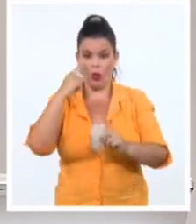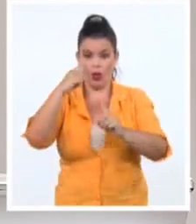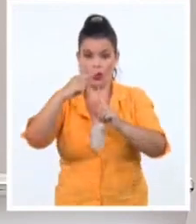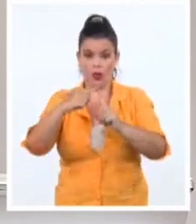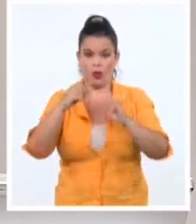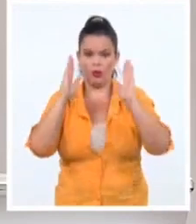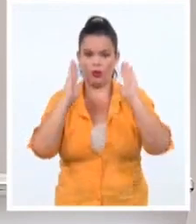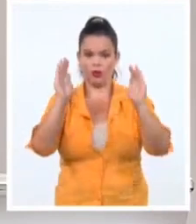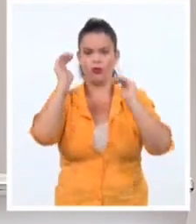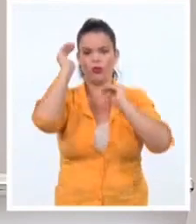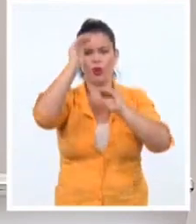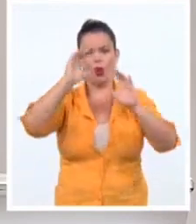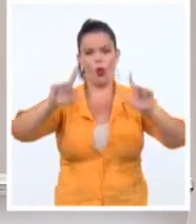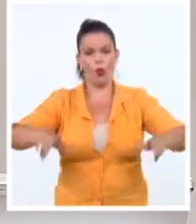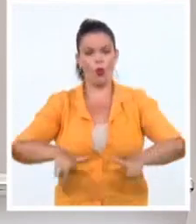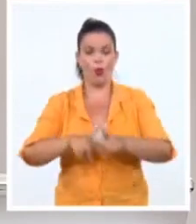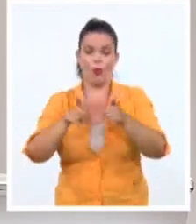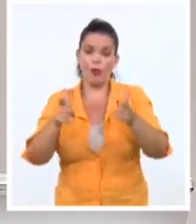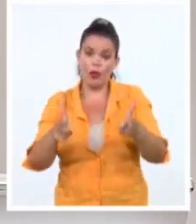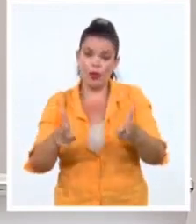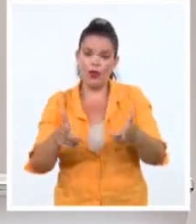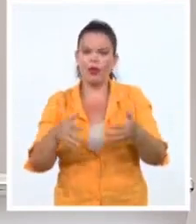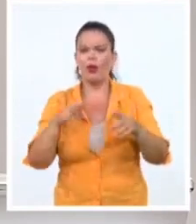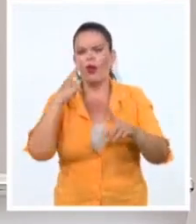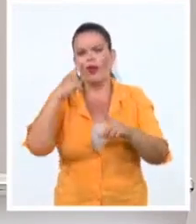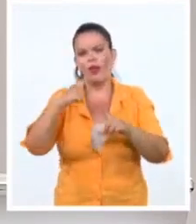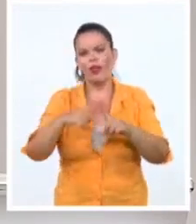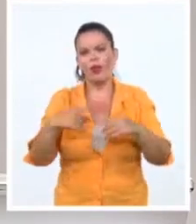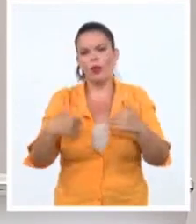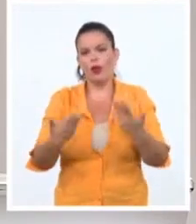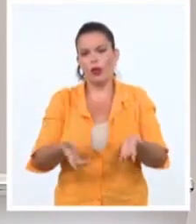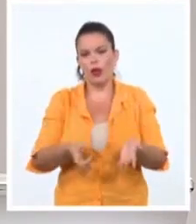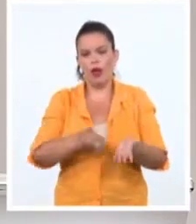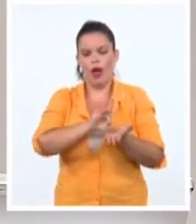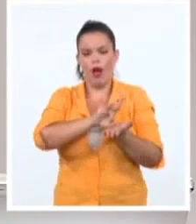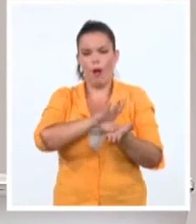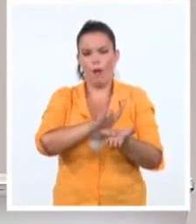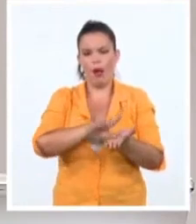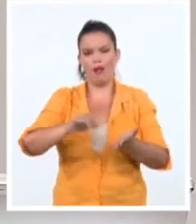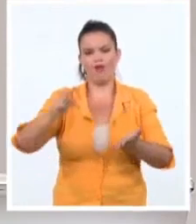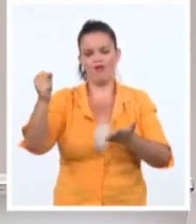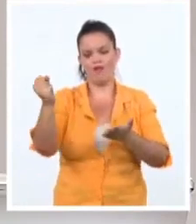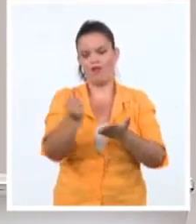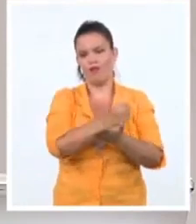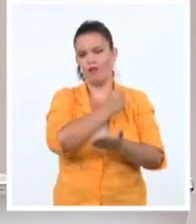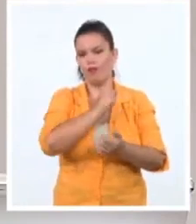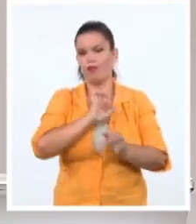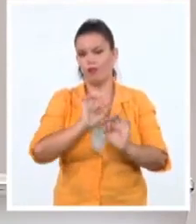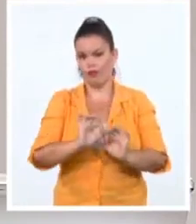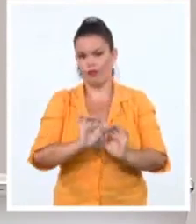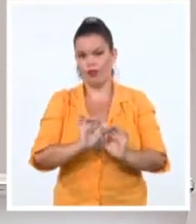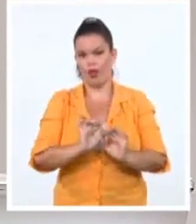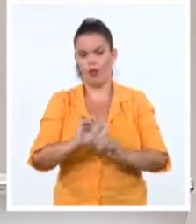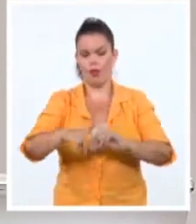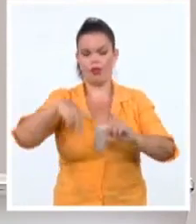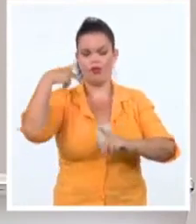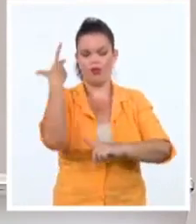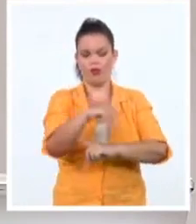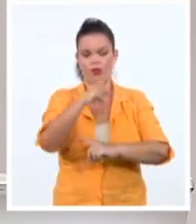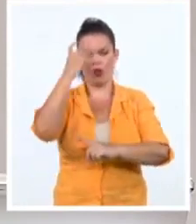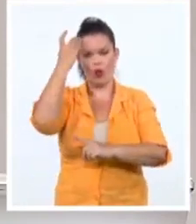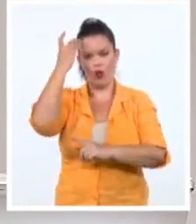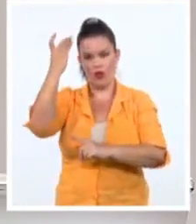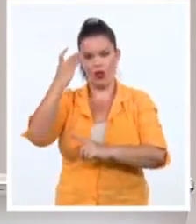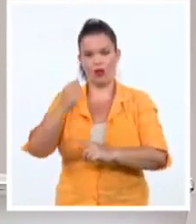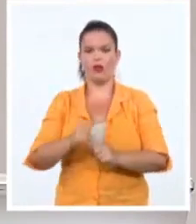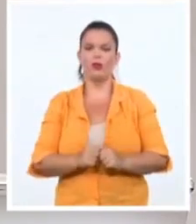objetivos subversivos, que es derrocar esos gobiernos con un menor costo económico, político